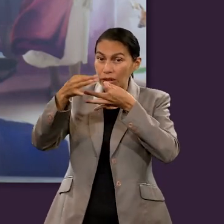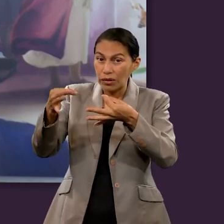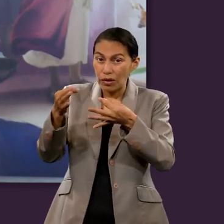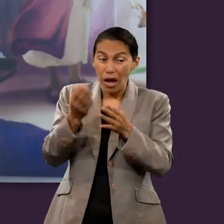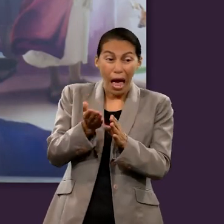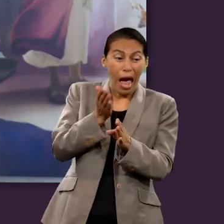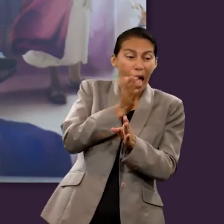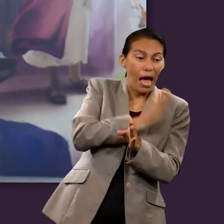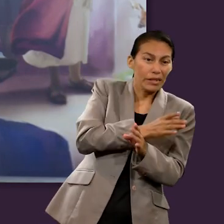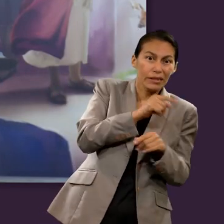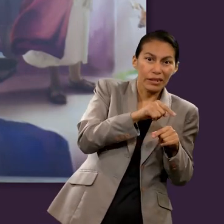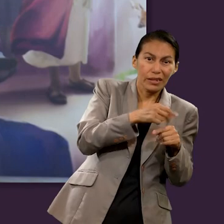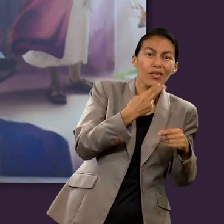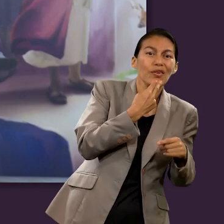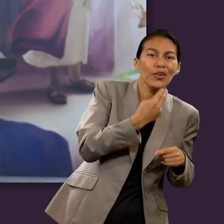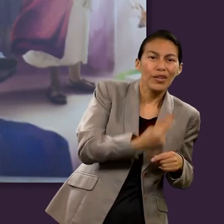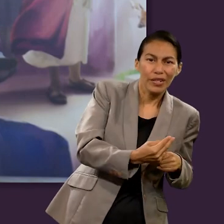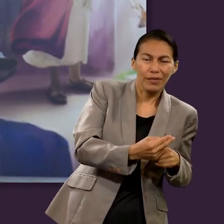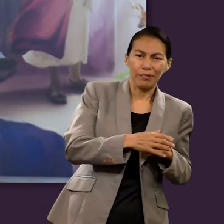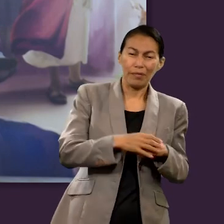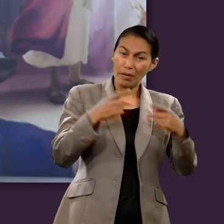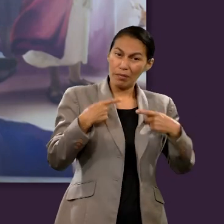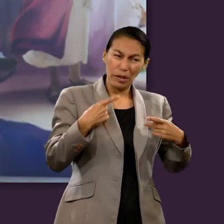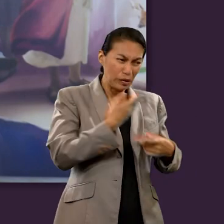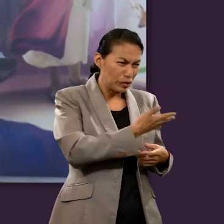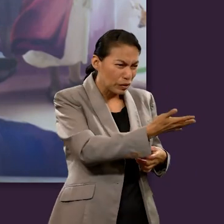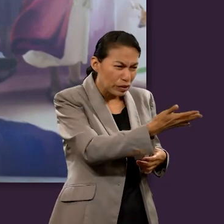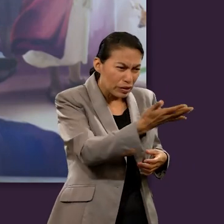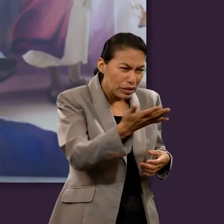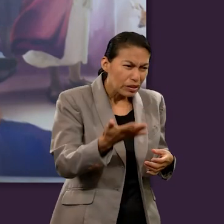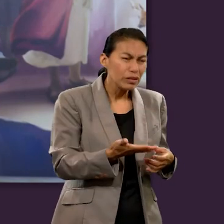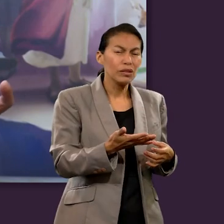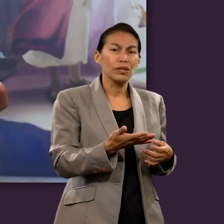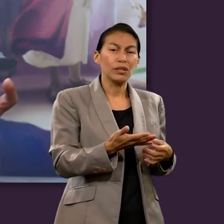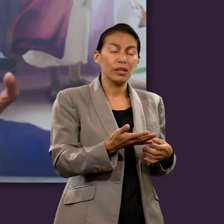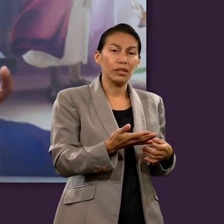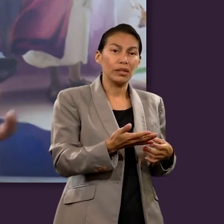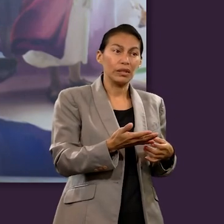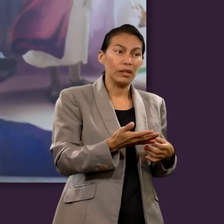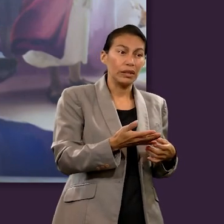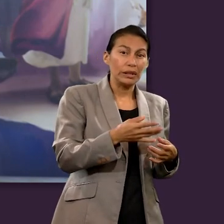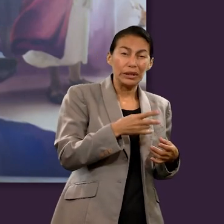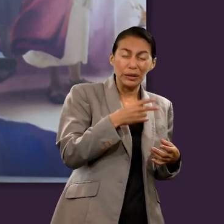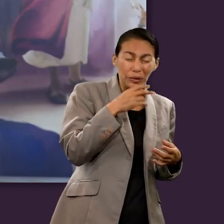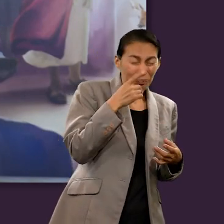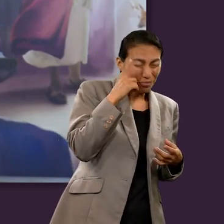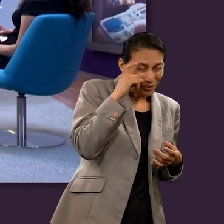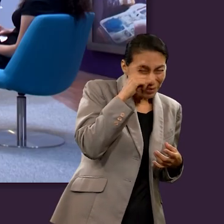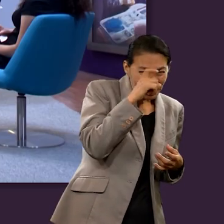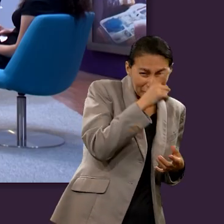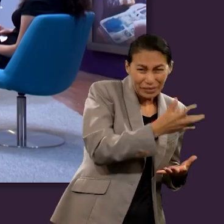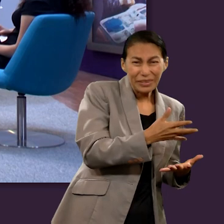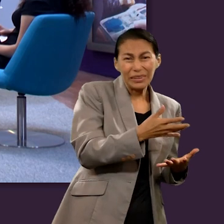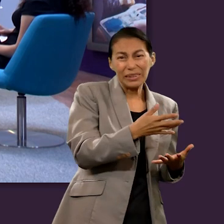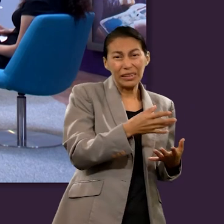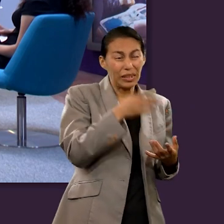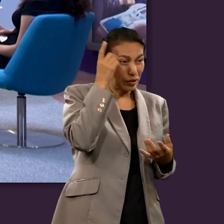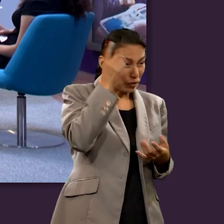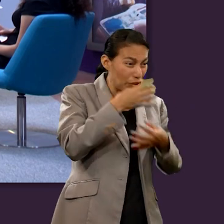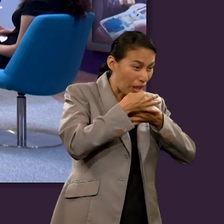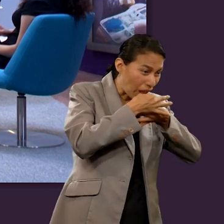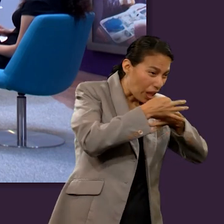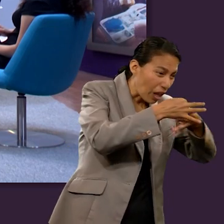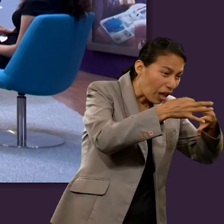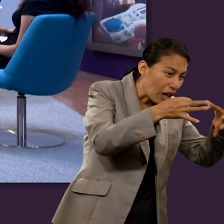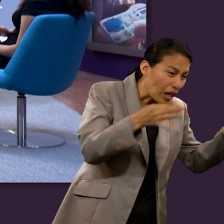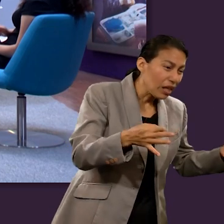en los tiempos de Noé, que sabemos que fueron las personas que fueron el momento de la historia más terrible, de